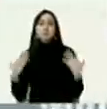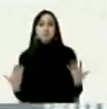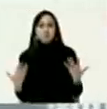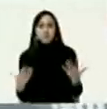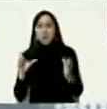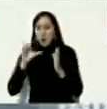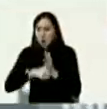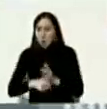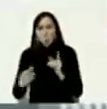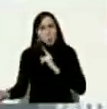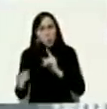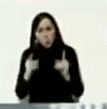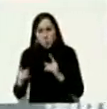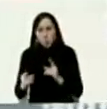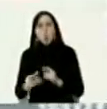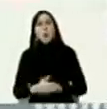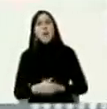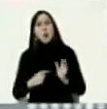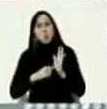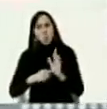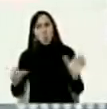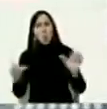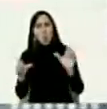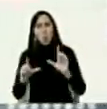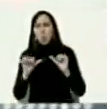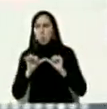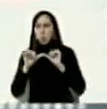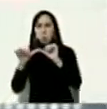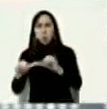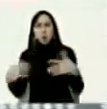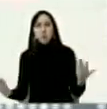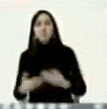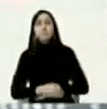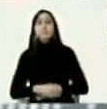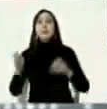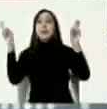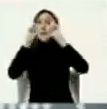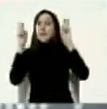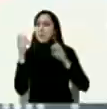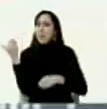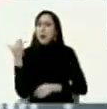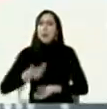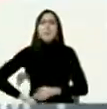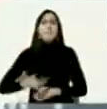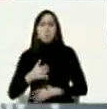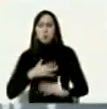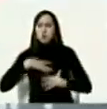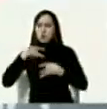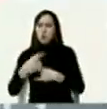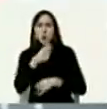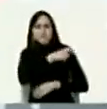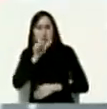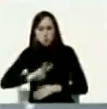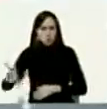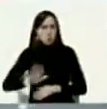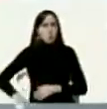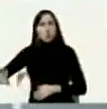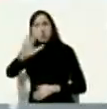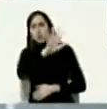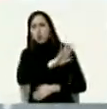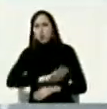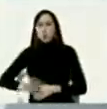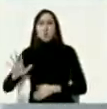de un diálogo en cadena nacional abierto donde surgieron temas de primer interés para los venezolanos y venezolanas